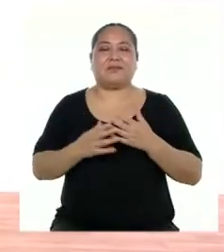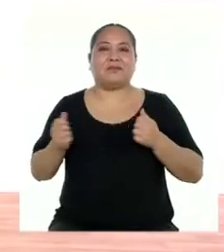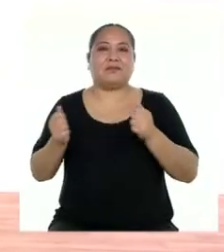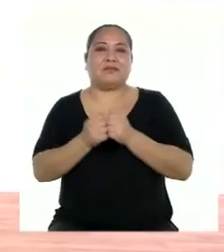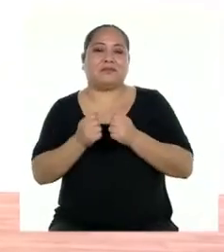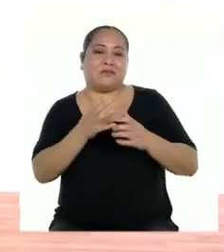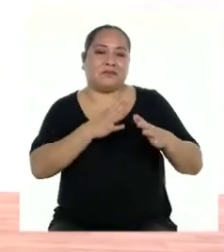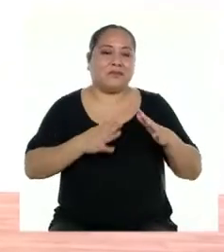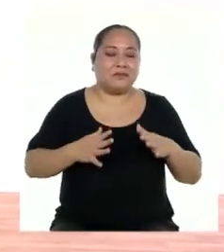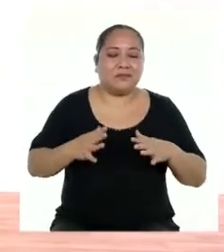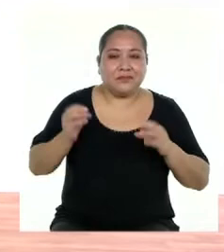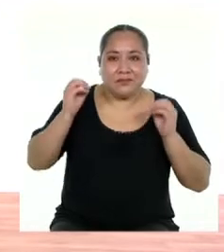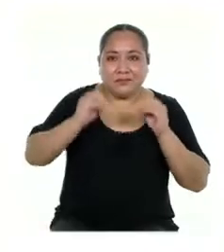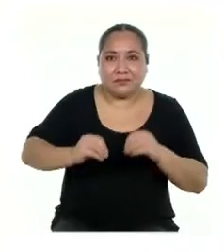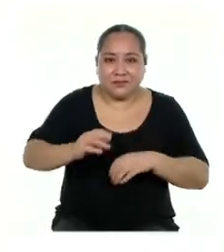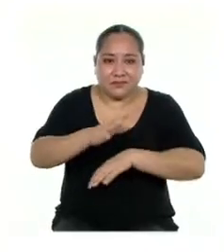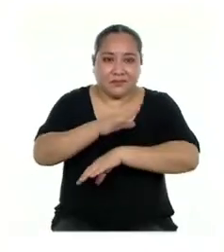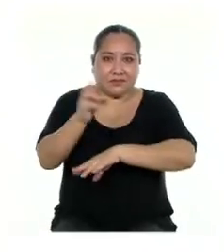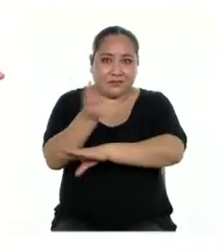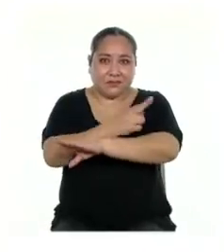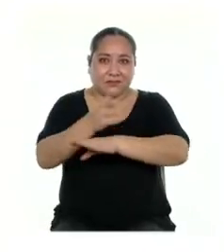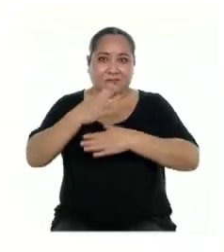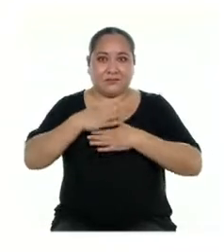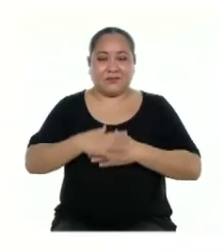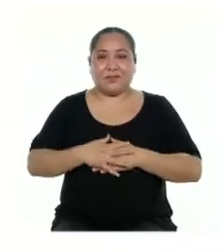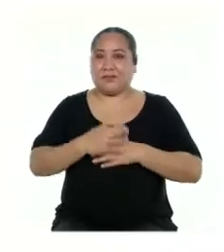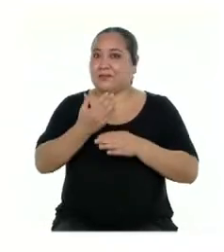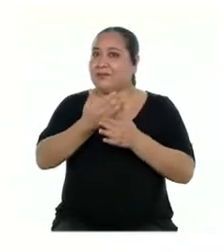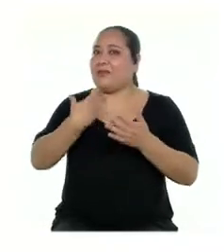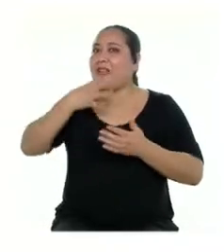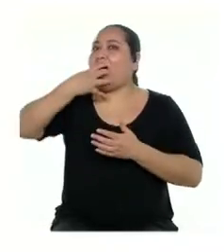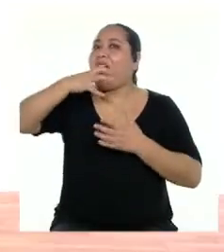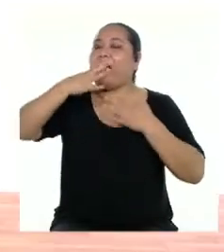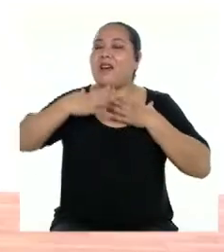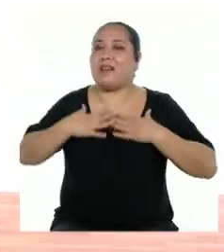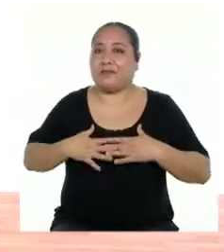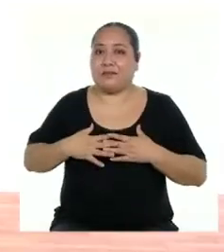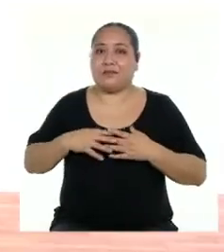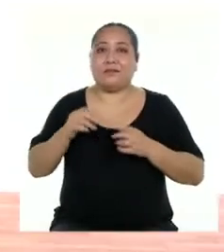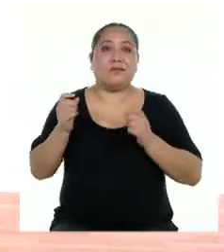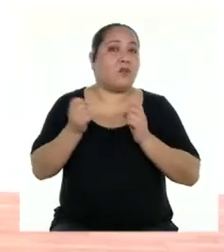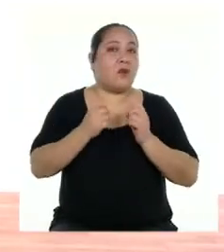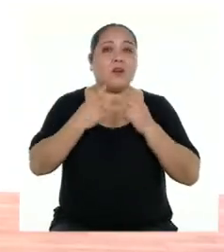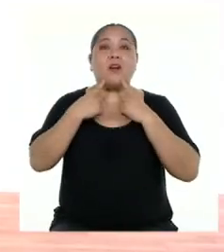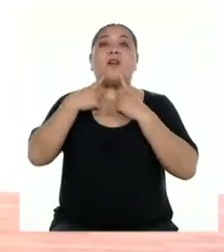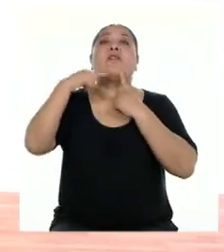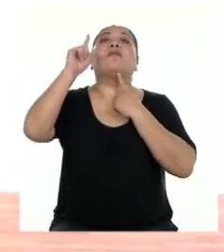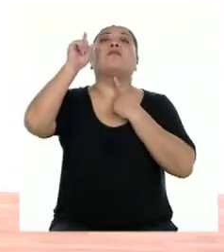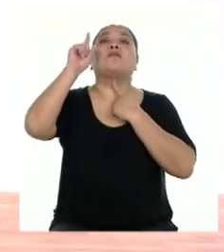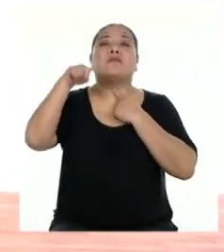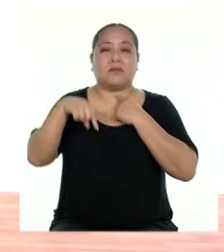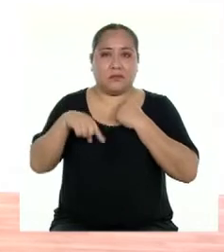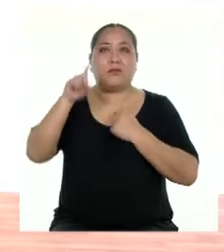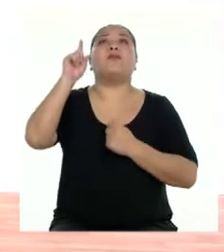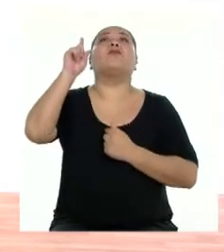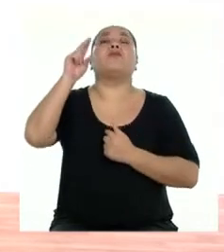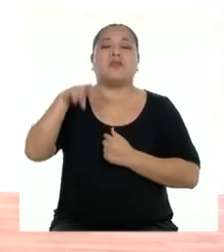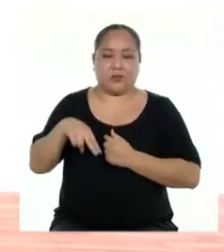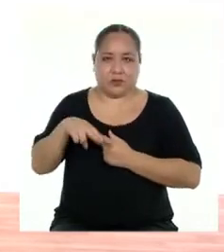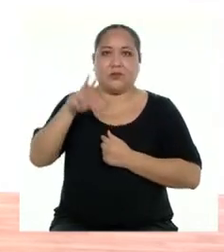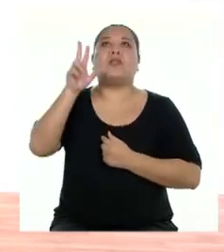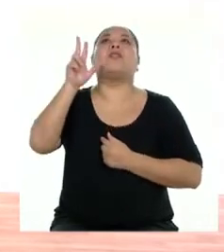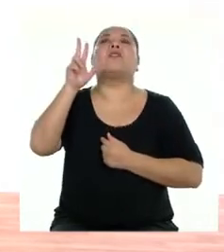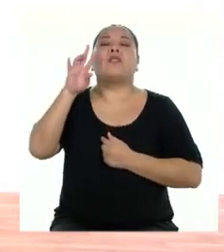ritmos con nuestro cuerpo. Pero antes hagamos un pequeño calentamiento y muevo mi cabeza de arriba hacia abajo. Uno,